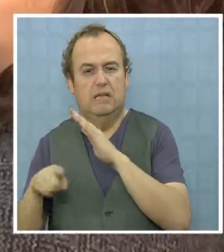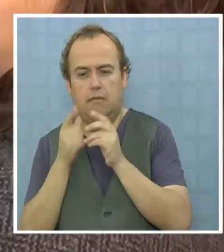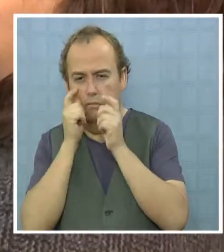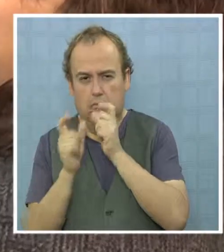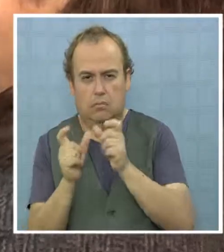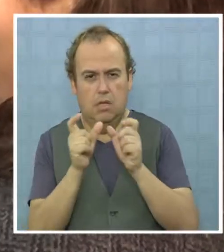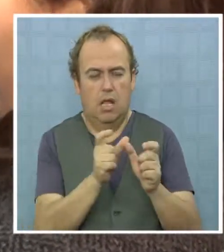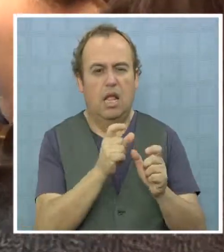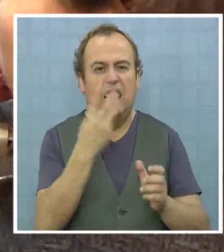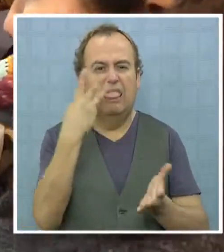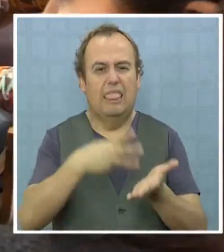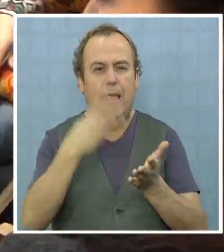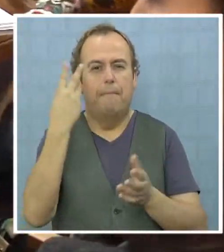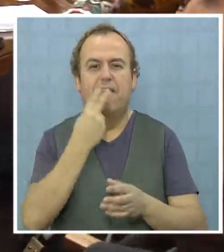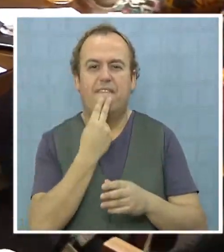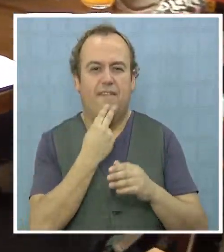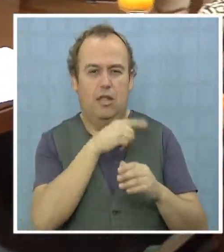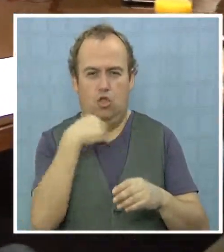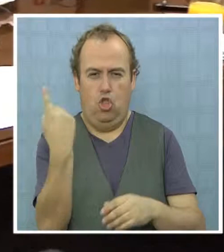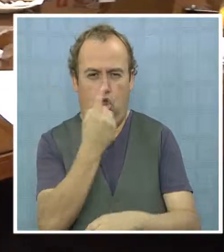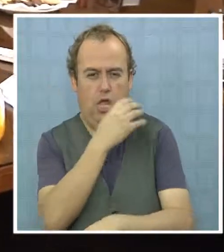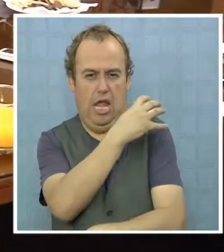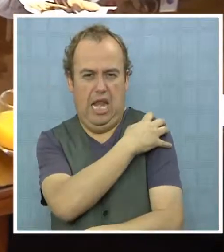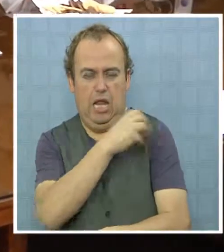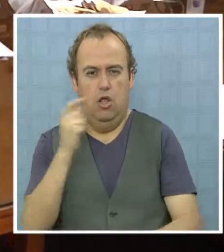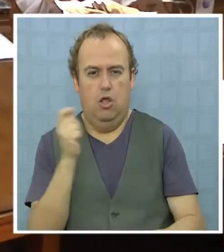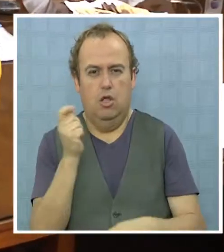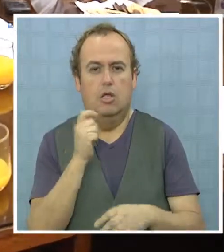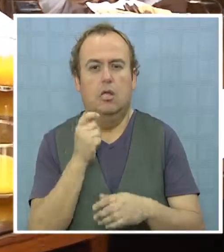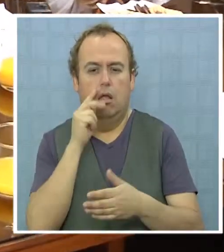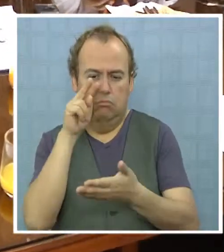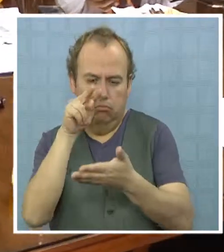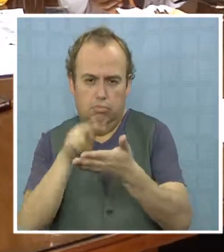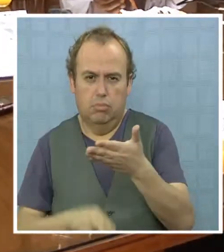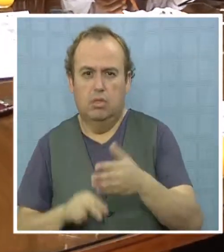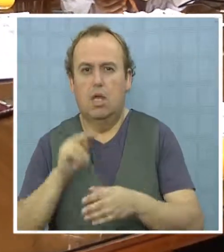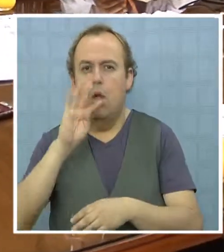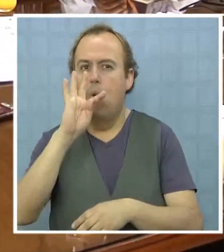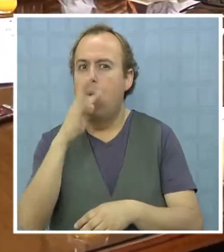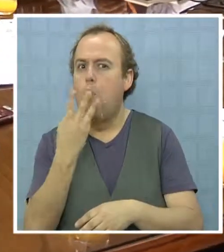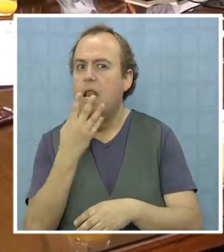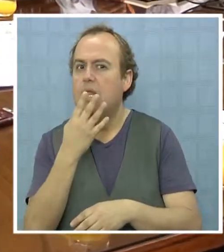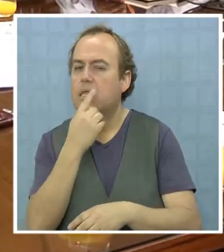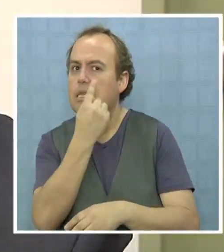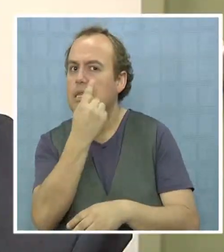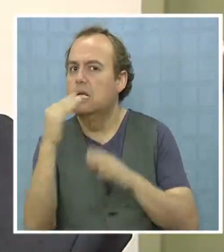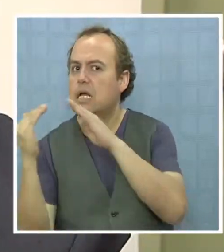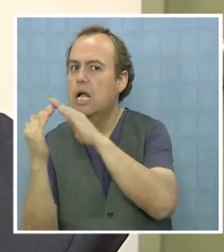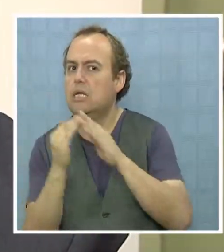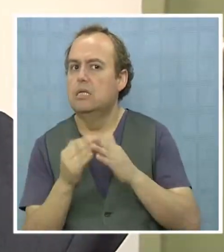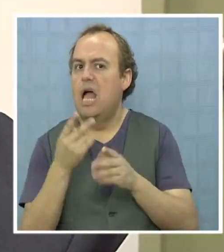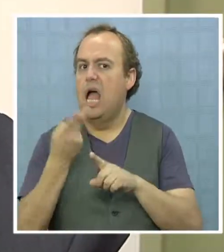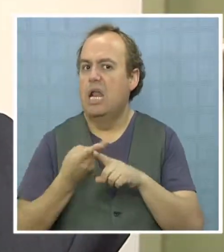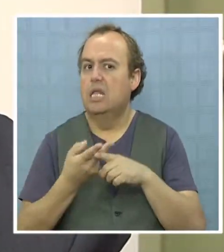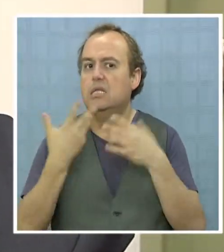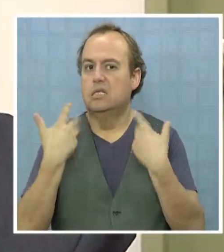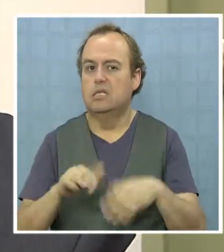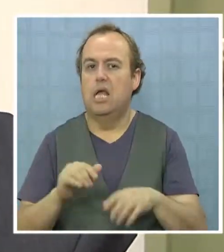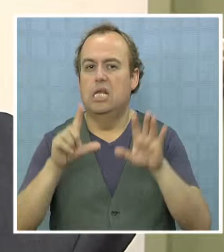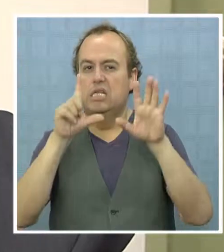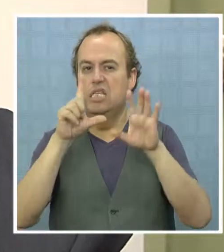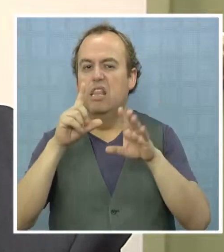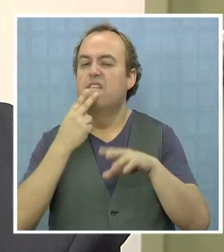viviendas en toda la región. Mantiene una nómina de 40 casos de presuntos arriendos y ha recuperado 7 viviendas por mal uso,